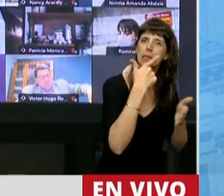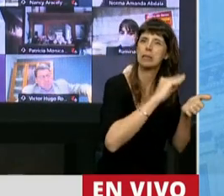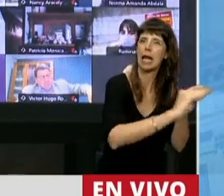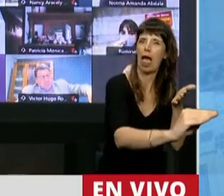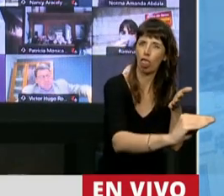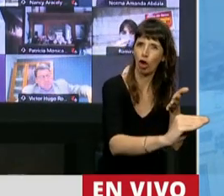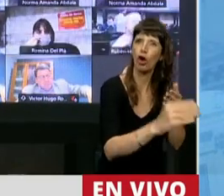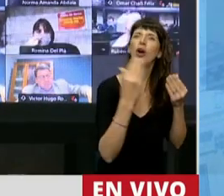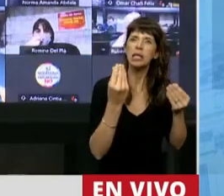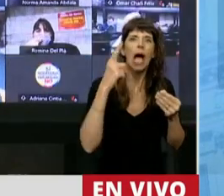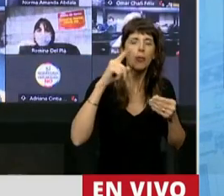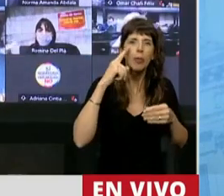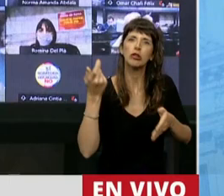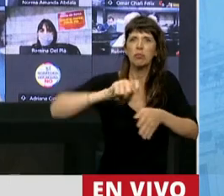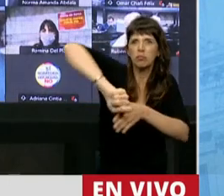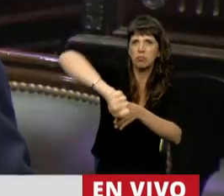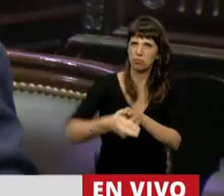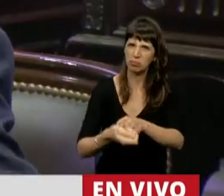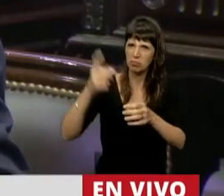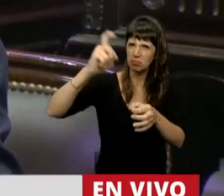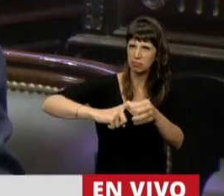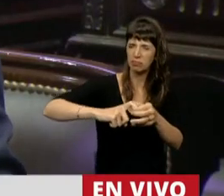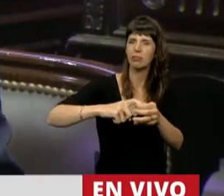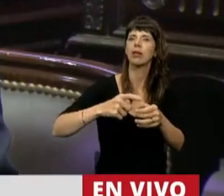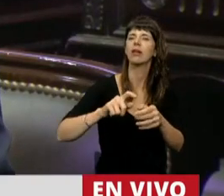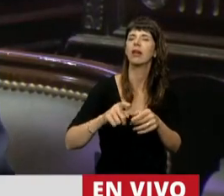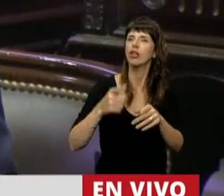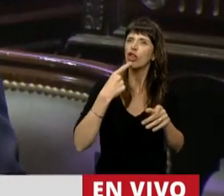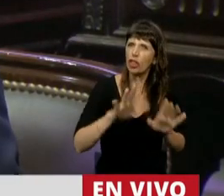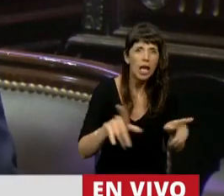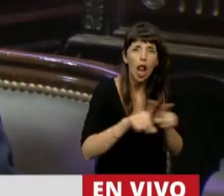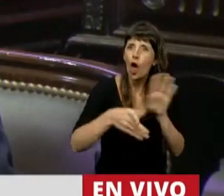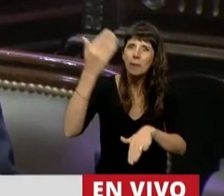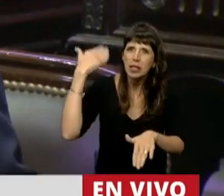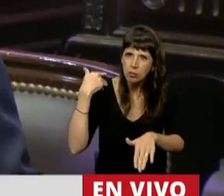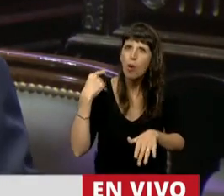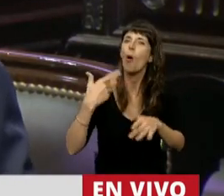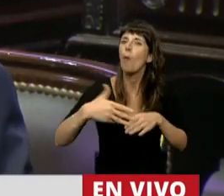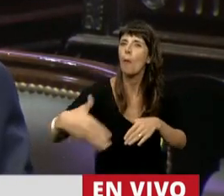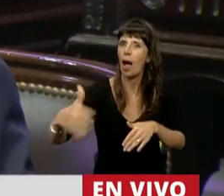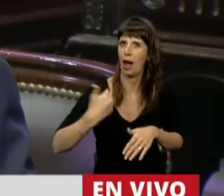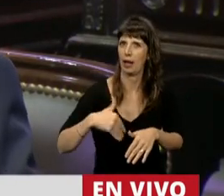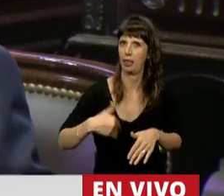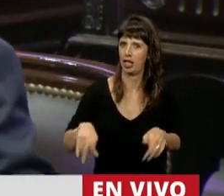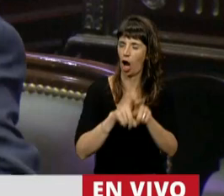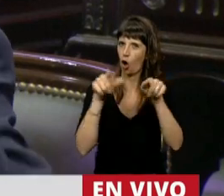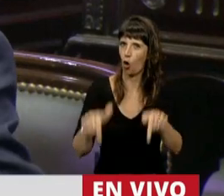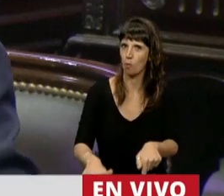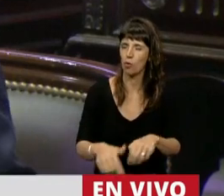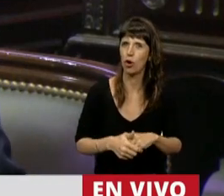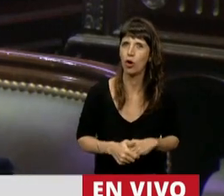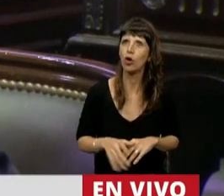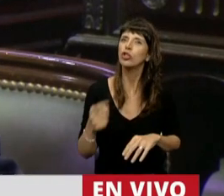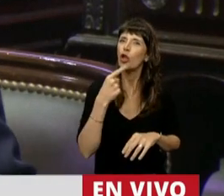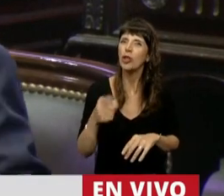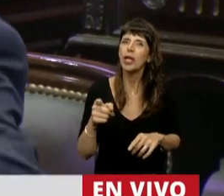puso candado al Congreso. Dije que eso era lo que se jugaba y lo que se venía en la Argentina. Que se jugaba